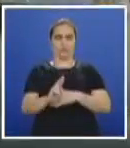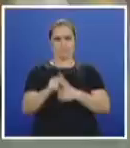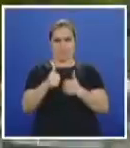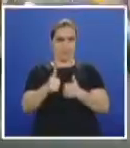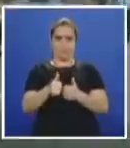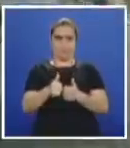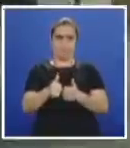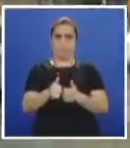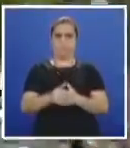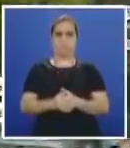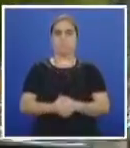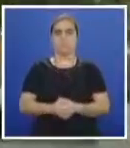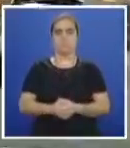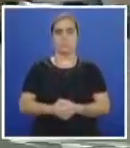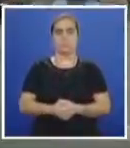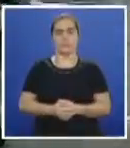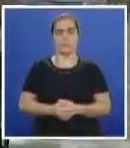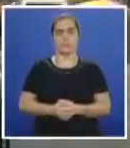ciudad.